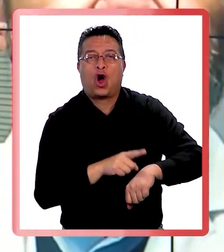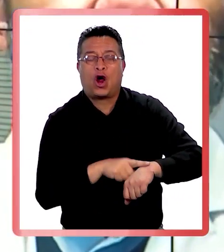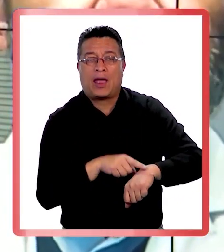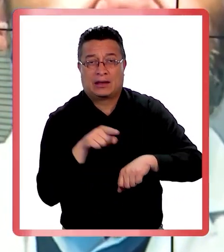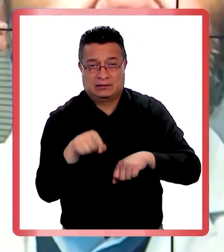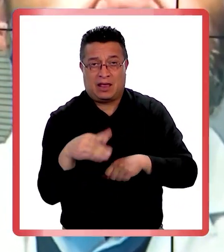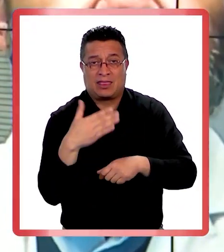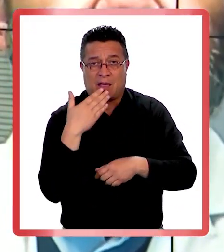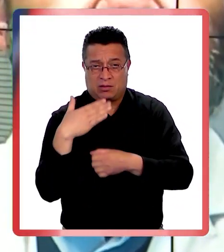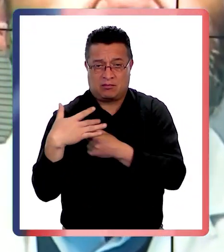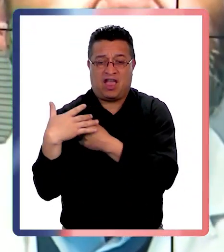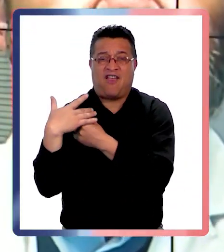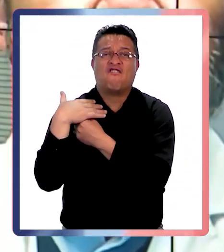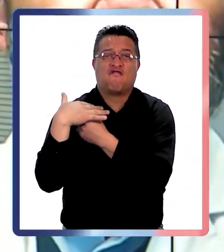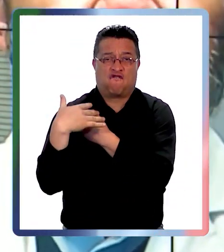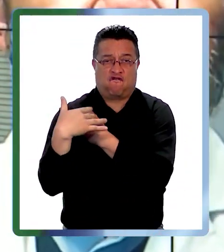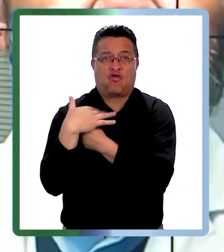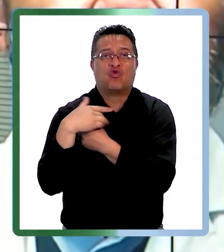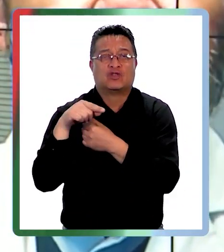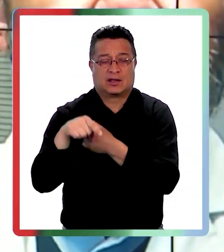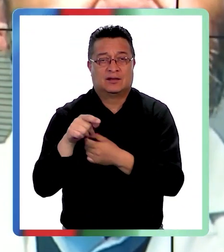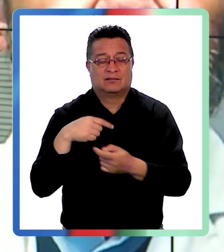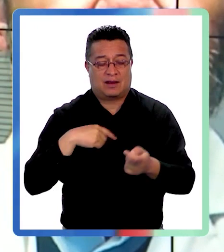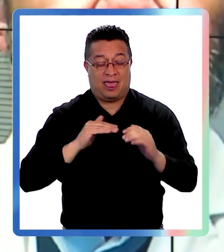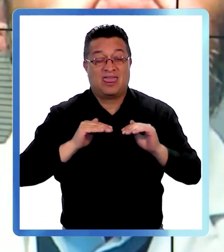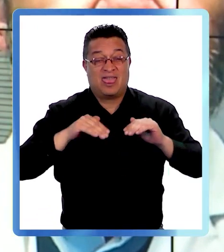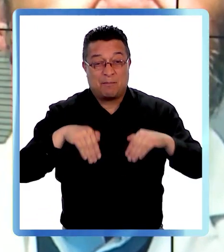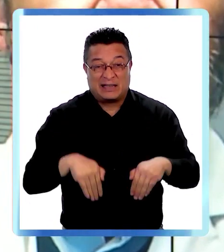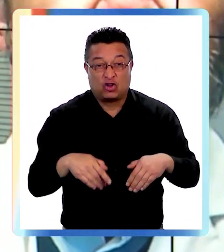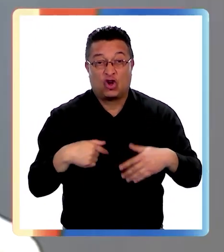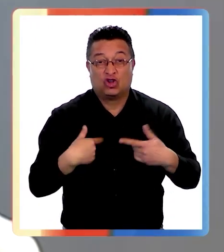¿Esto influye en la depresión estacional finalmente?